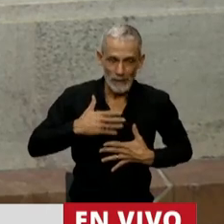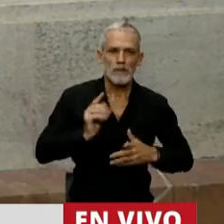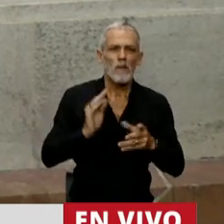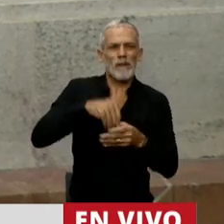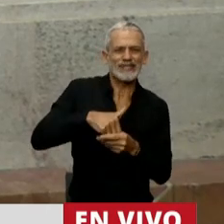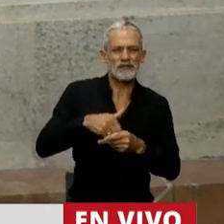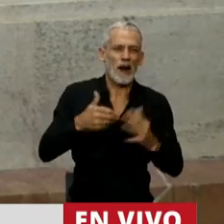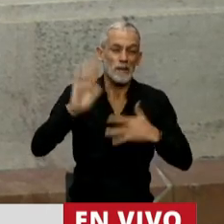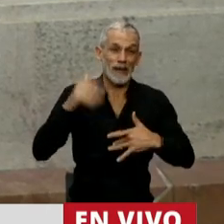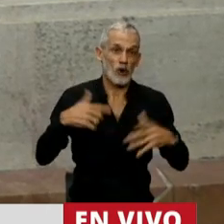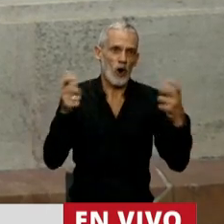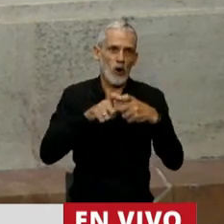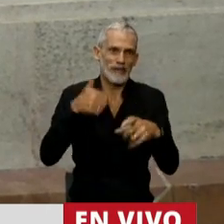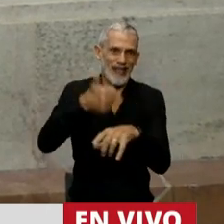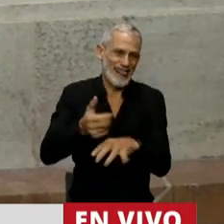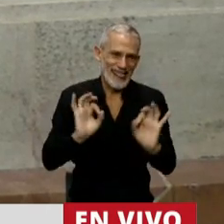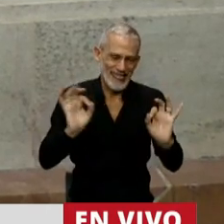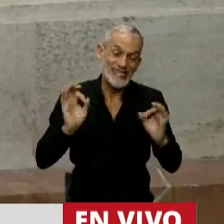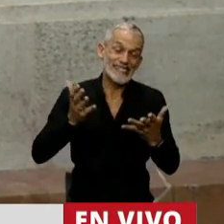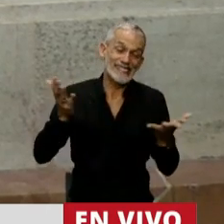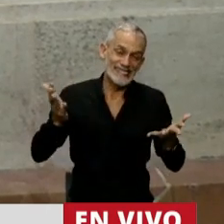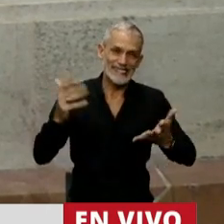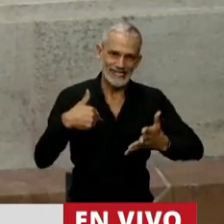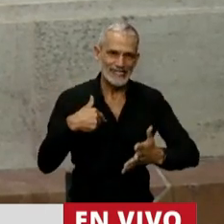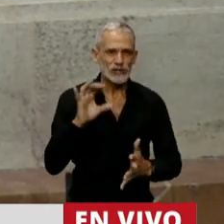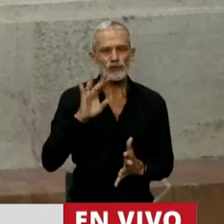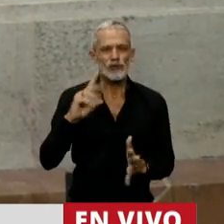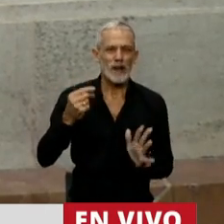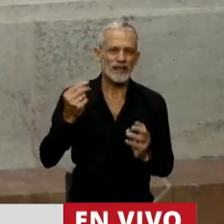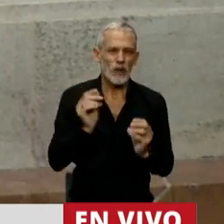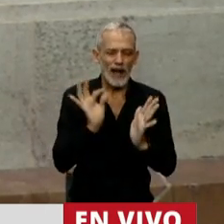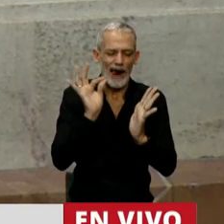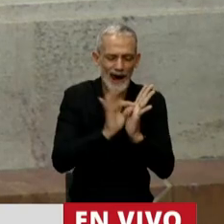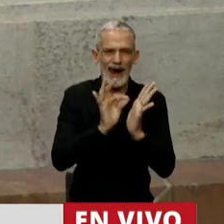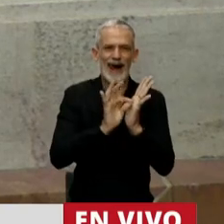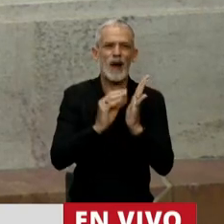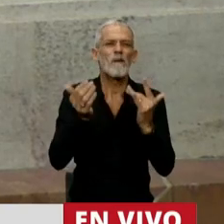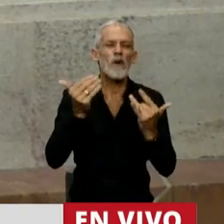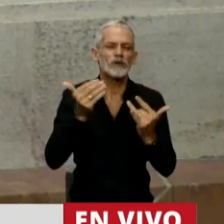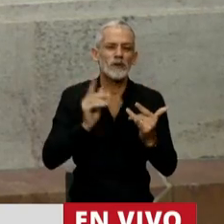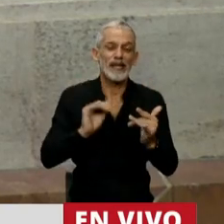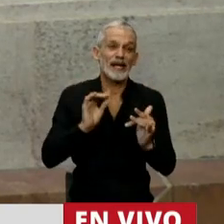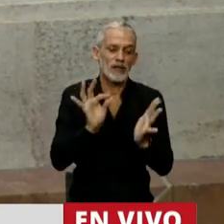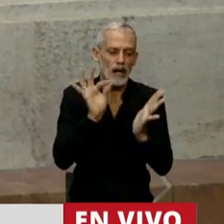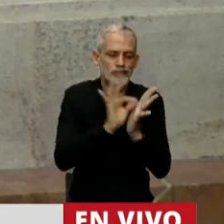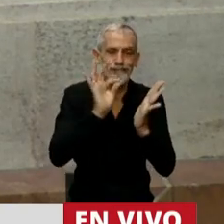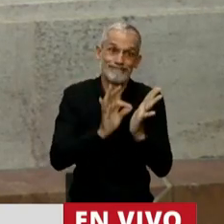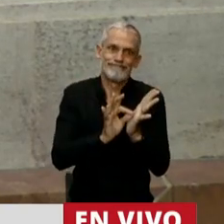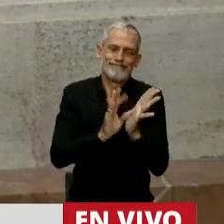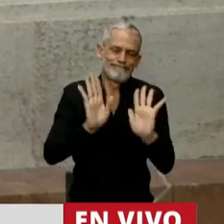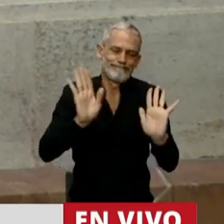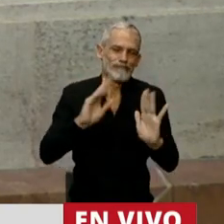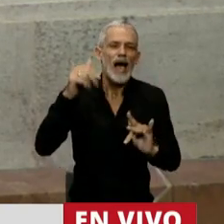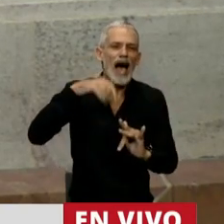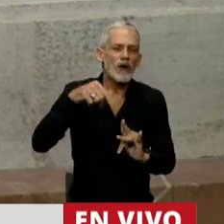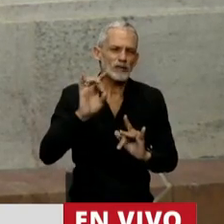un poco más. No estuve en las comisiones, así que solamente la observación era la posibilidad que tenía. Así que lo único que voy